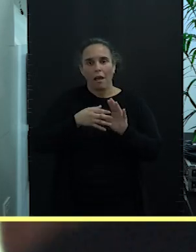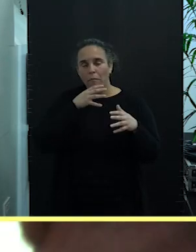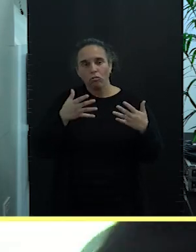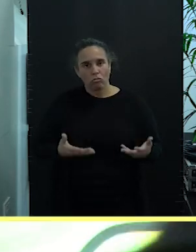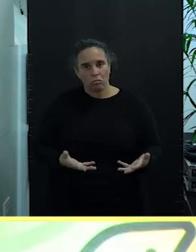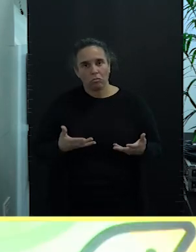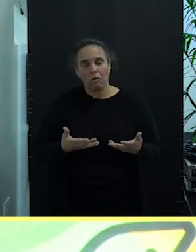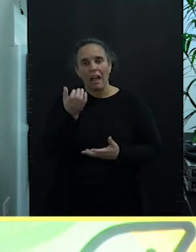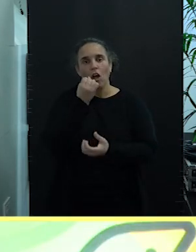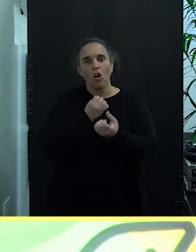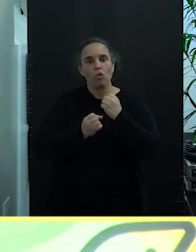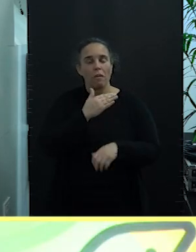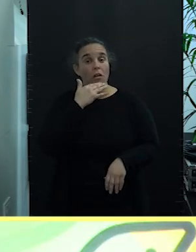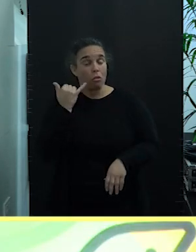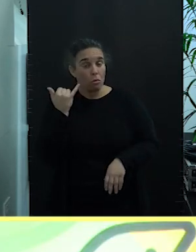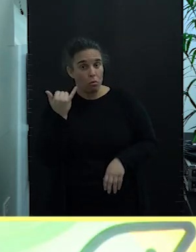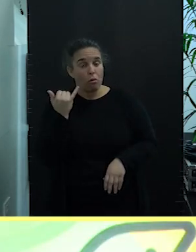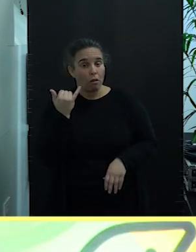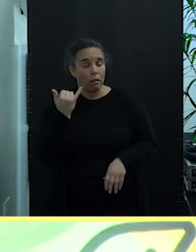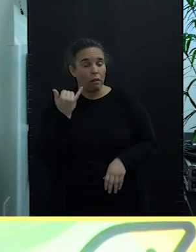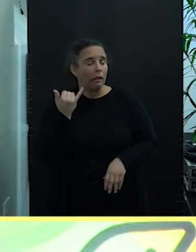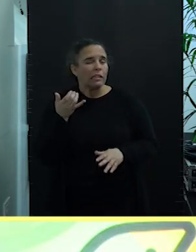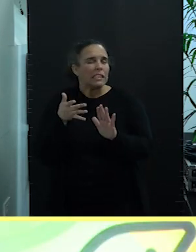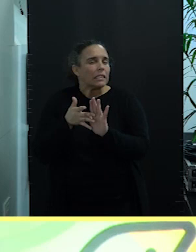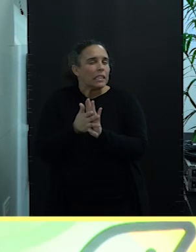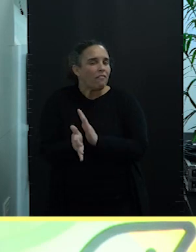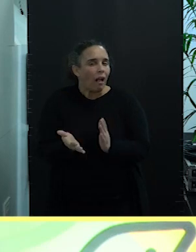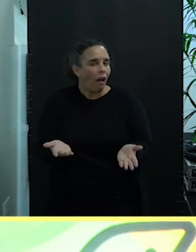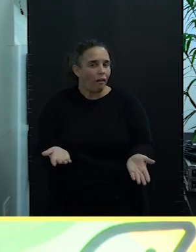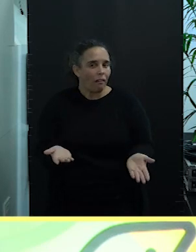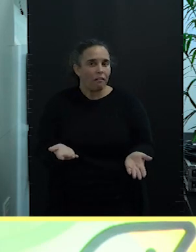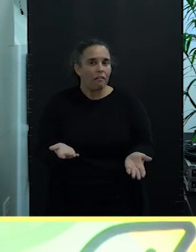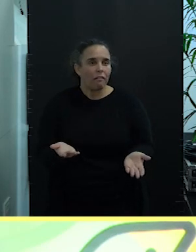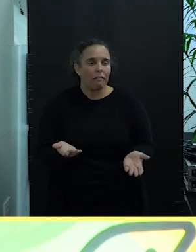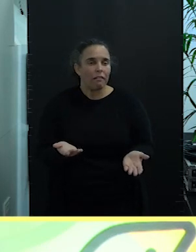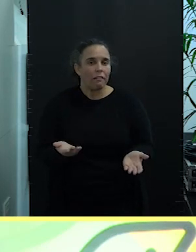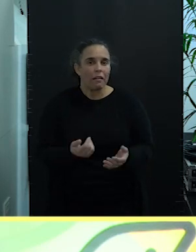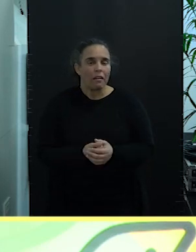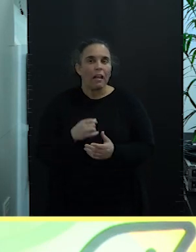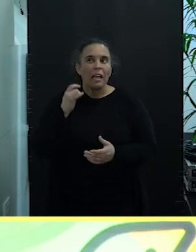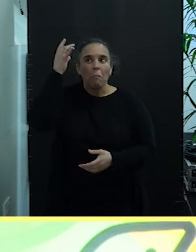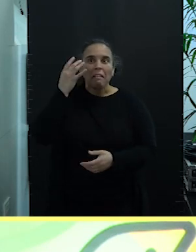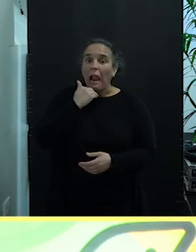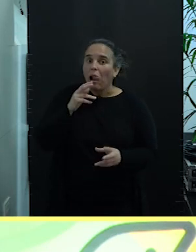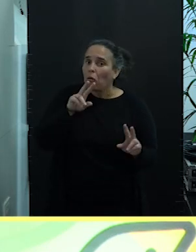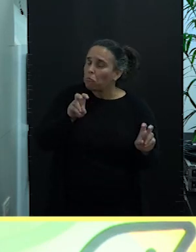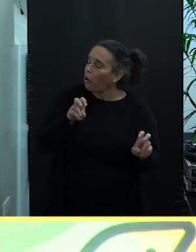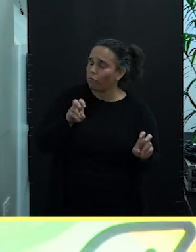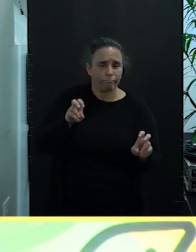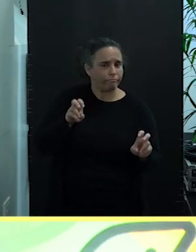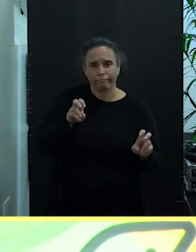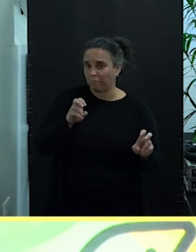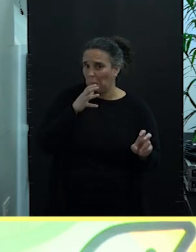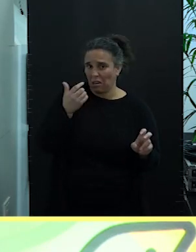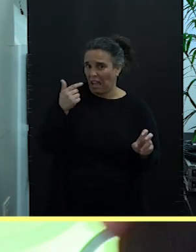de economía azul es no inventar nada nuevo, porque esto ya está